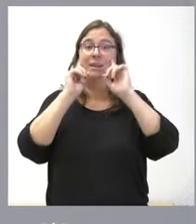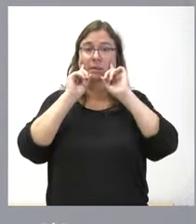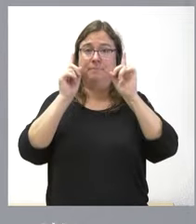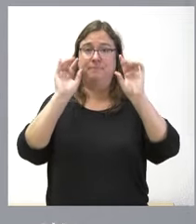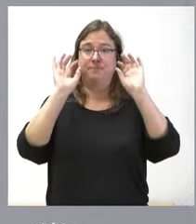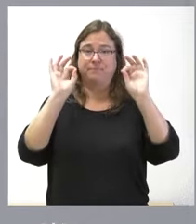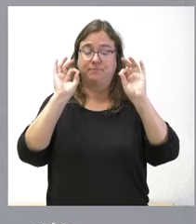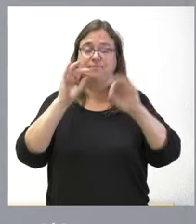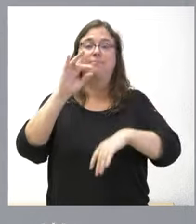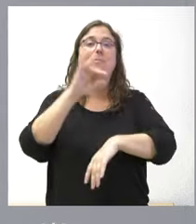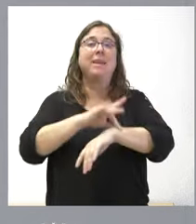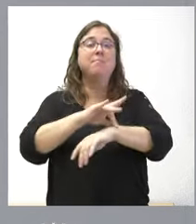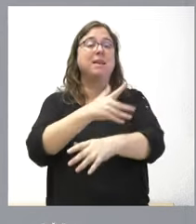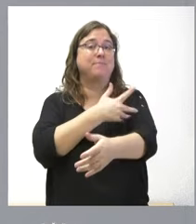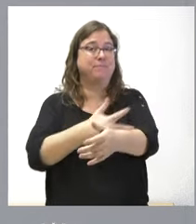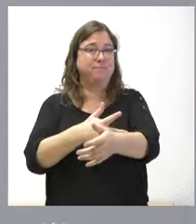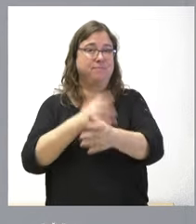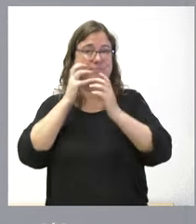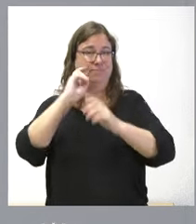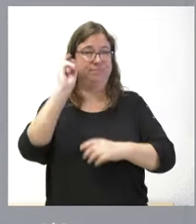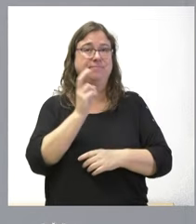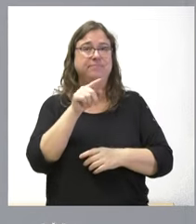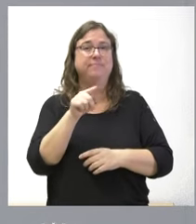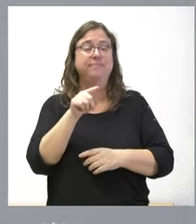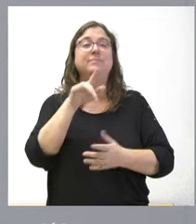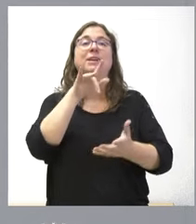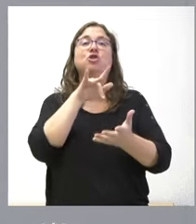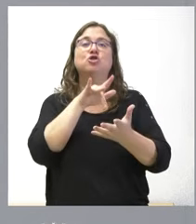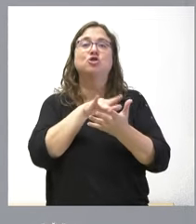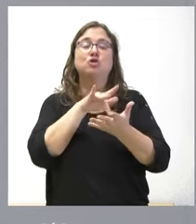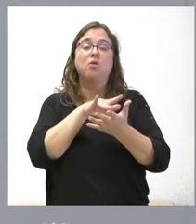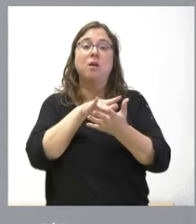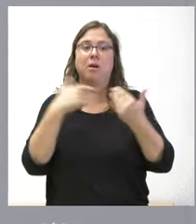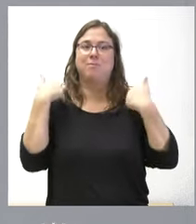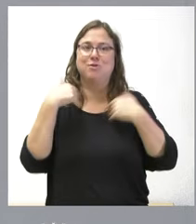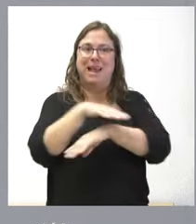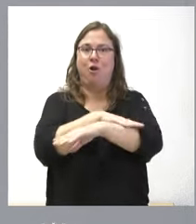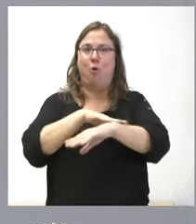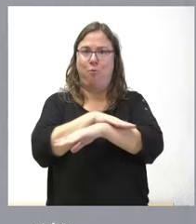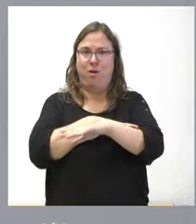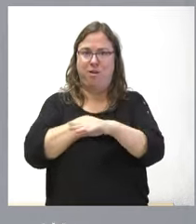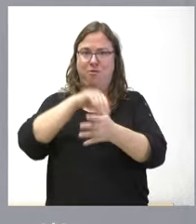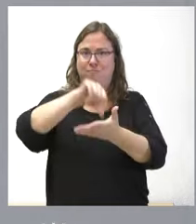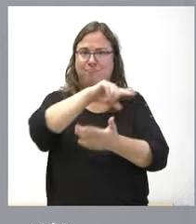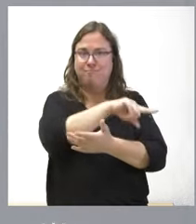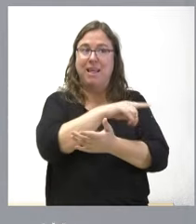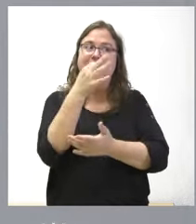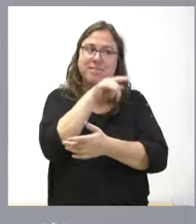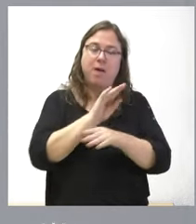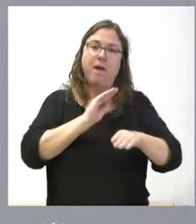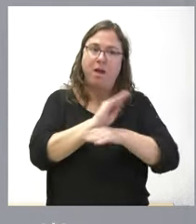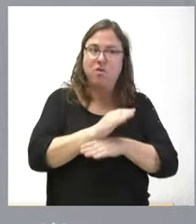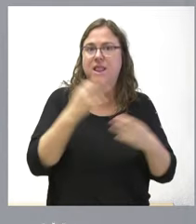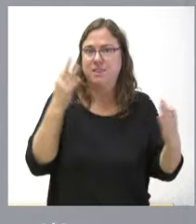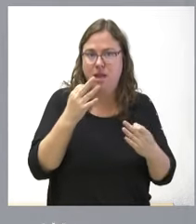la enfermedad hemorrágica epizootica esta es competencia del gobierno y el gobierno debiera haber puesto en marcha algunas ayudas y debiera